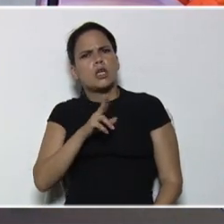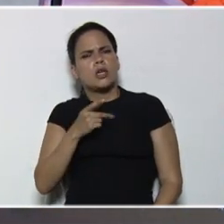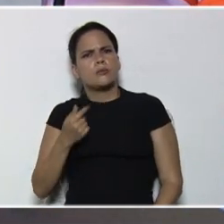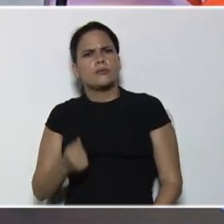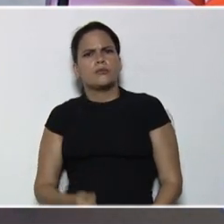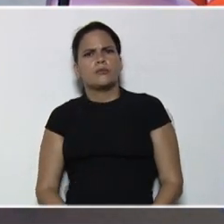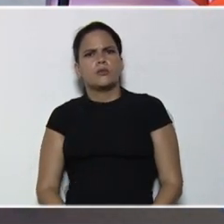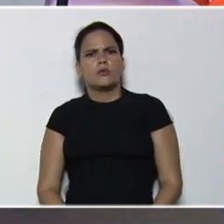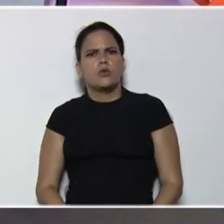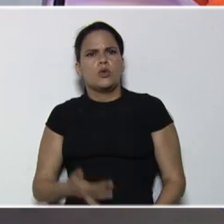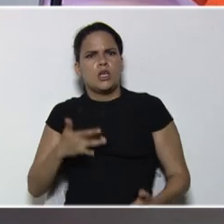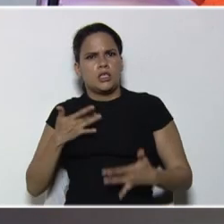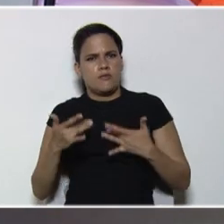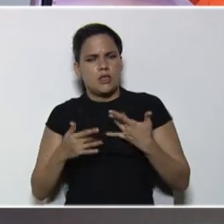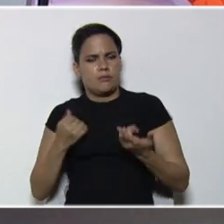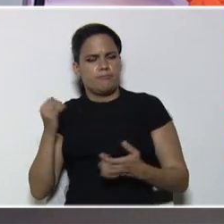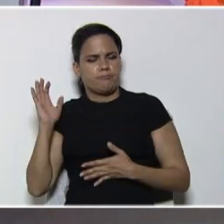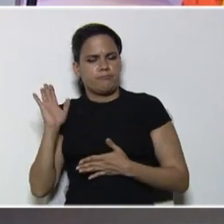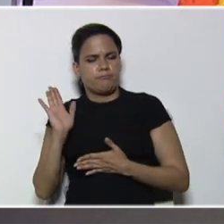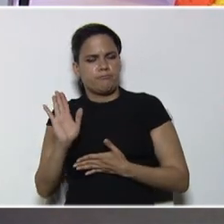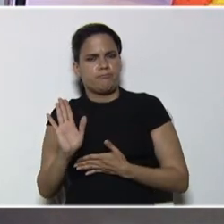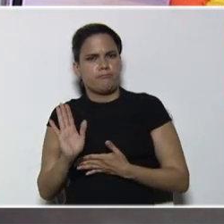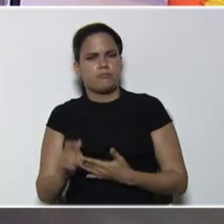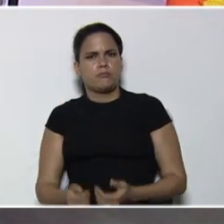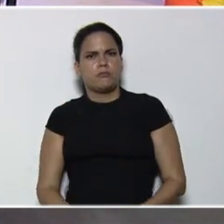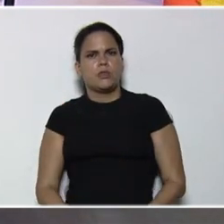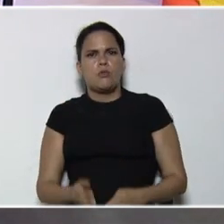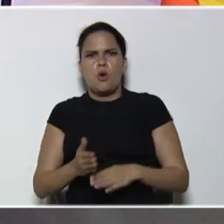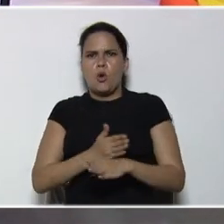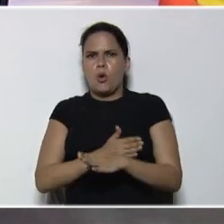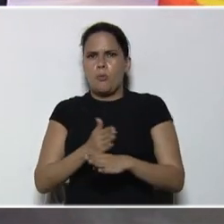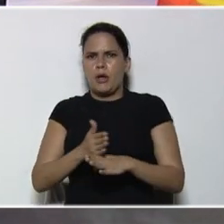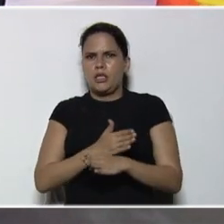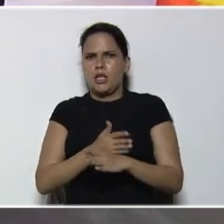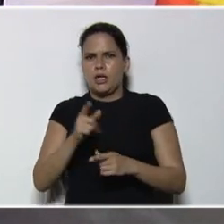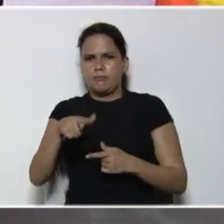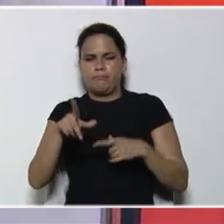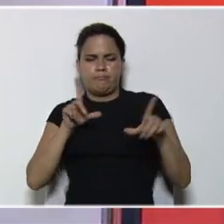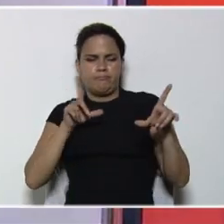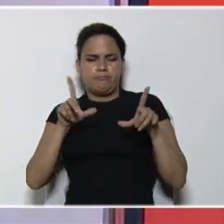didáctica, les traigo, vamos a compartir, aquí en pantalla,